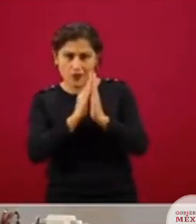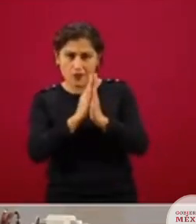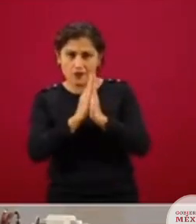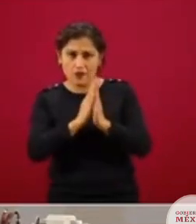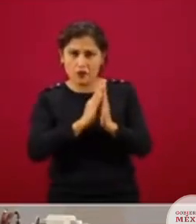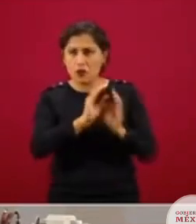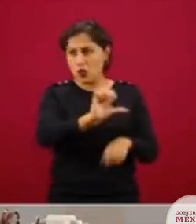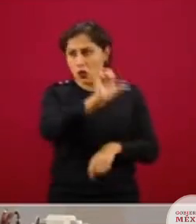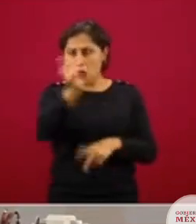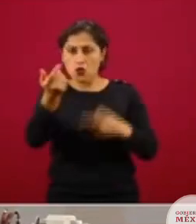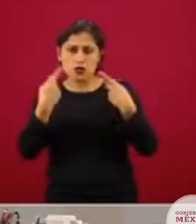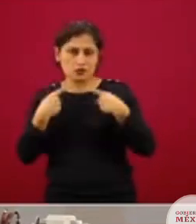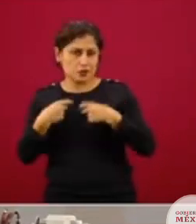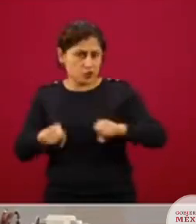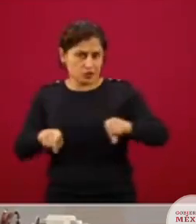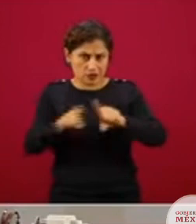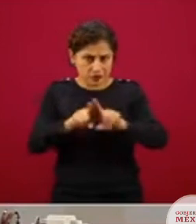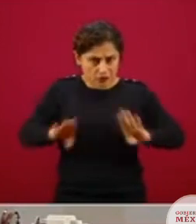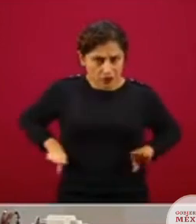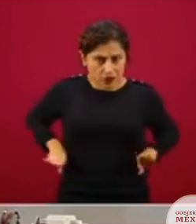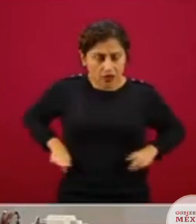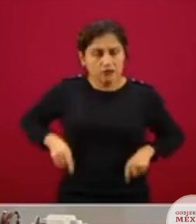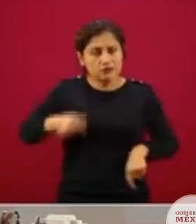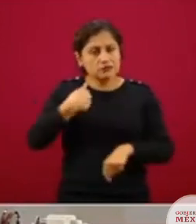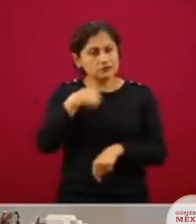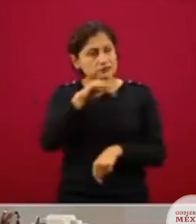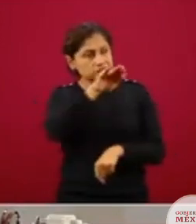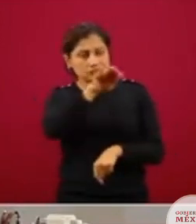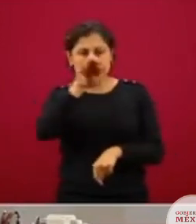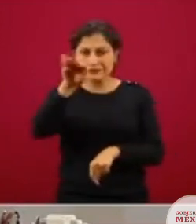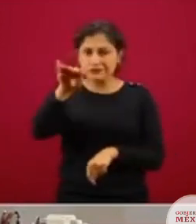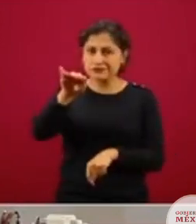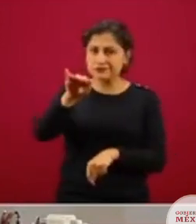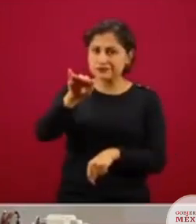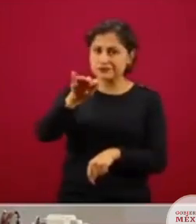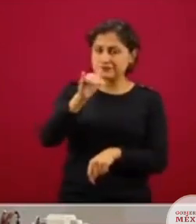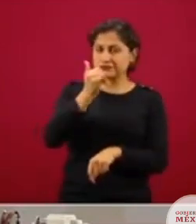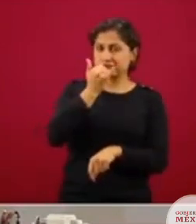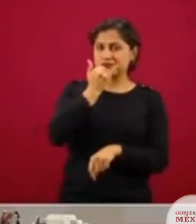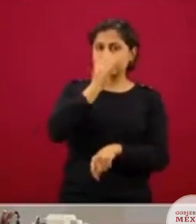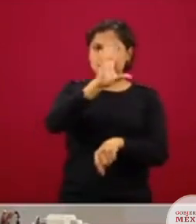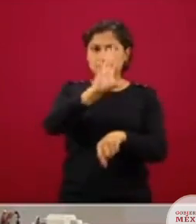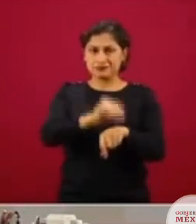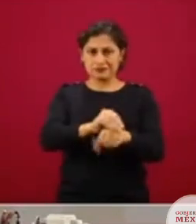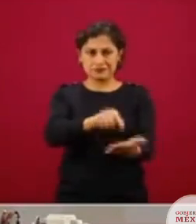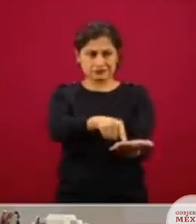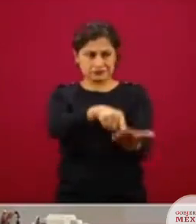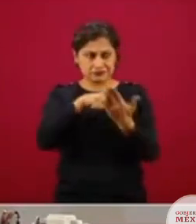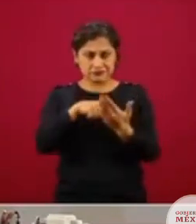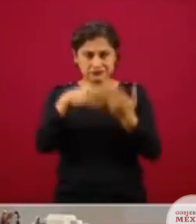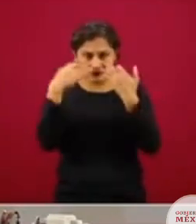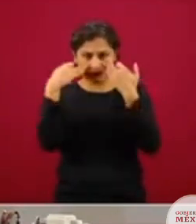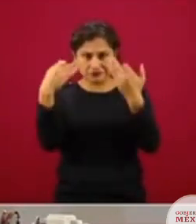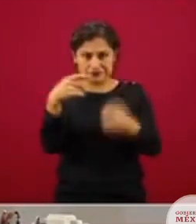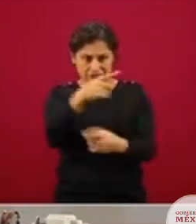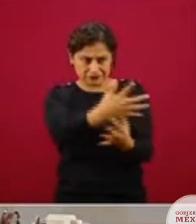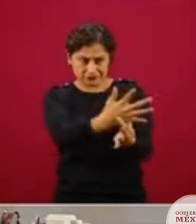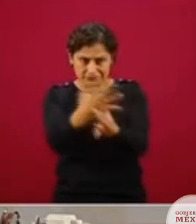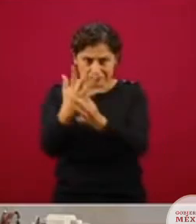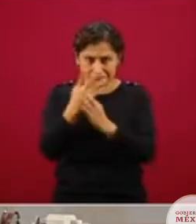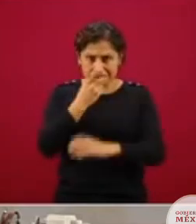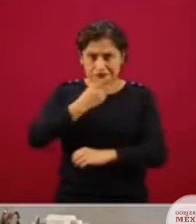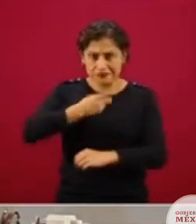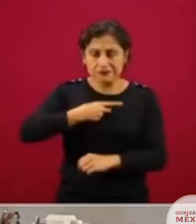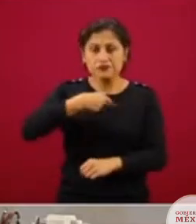me hicieron preguntas, que primero presentaran las pruebas correspondientes al señalamiento que me